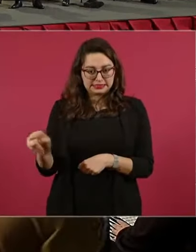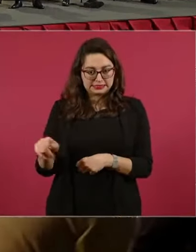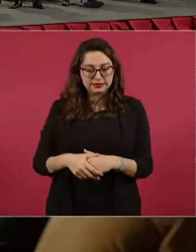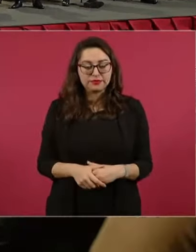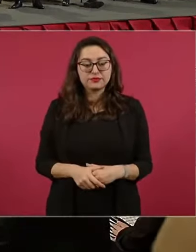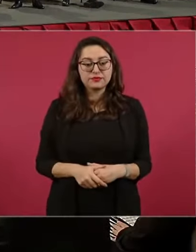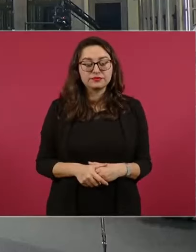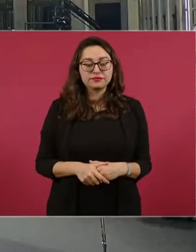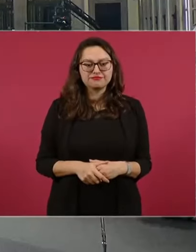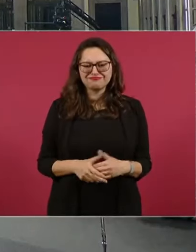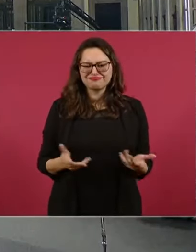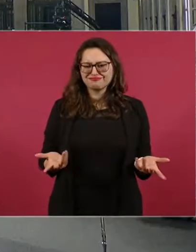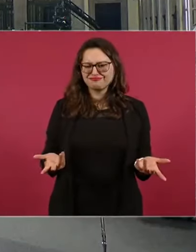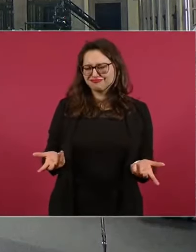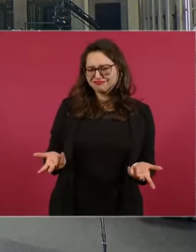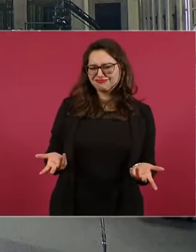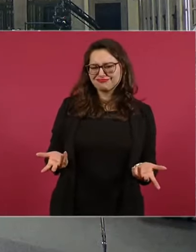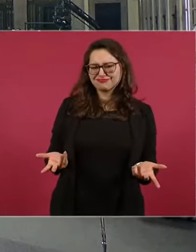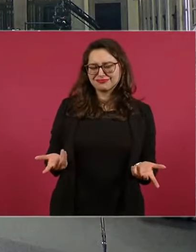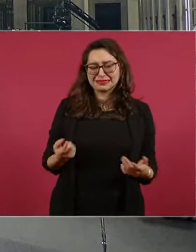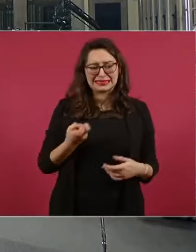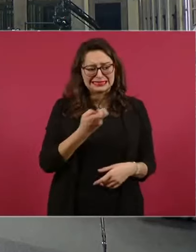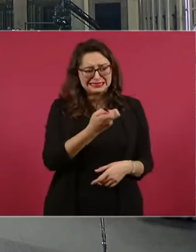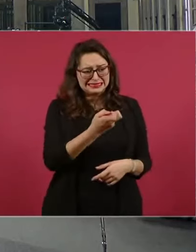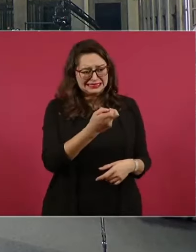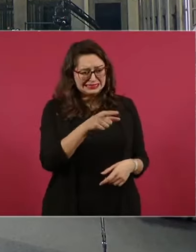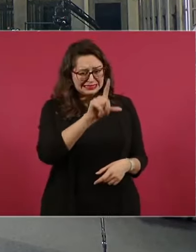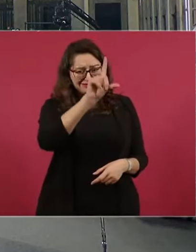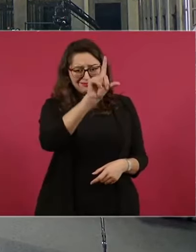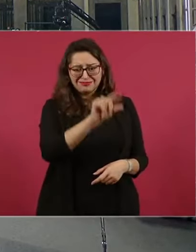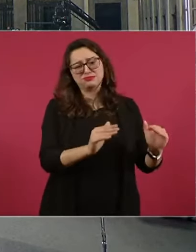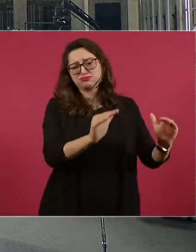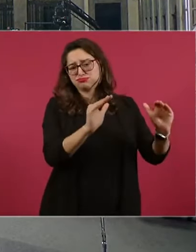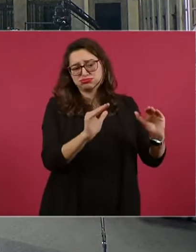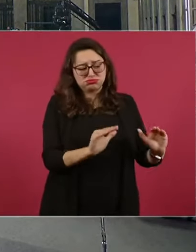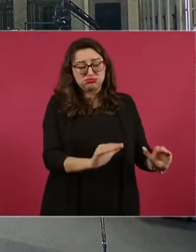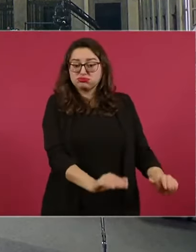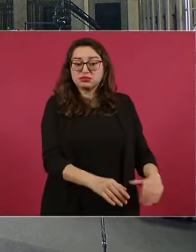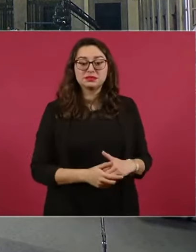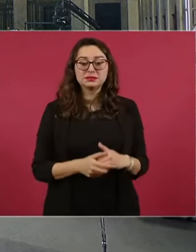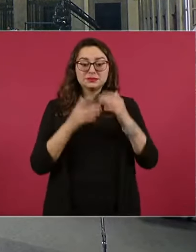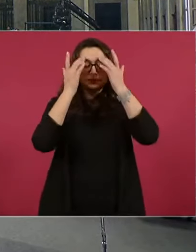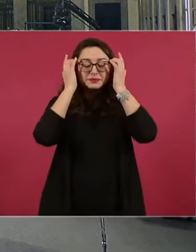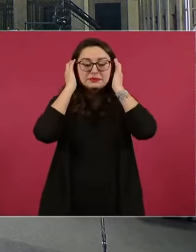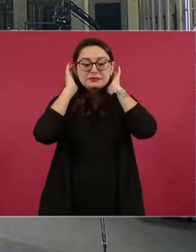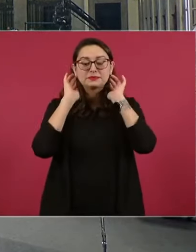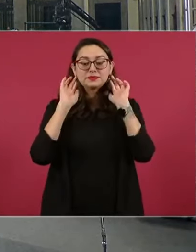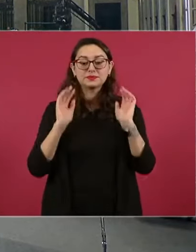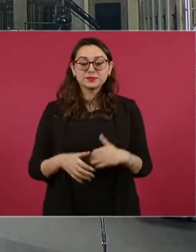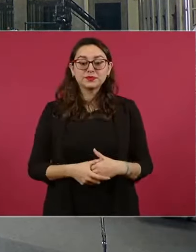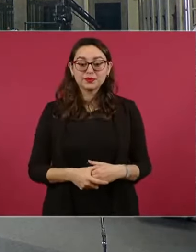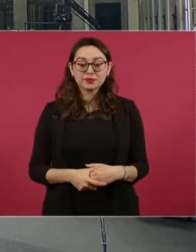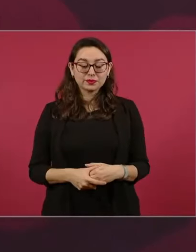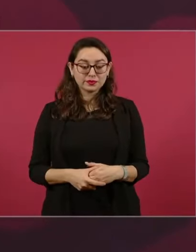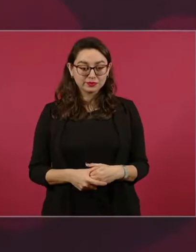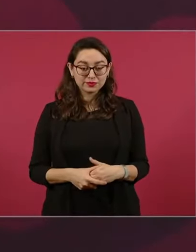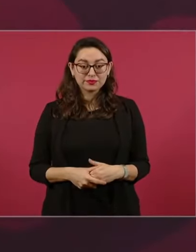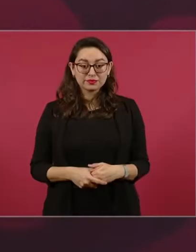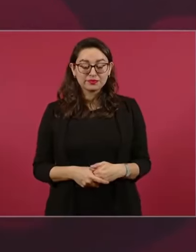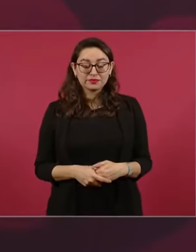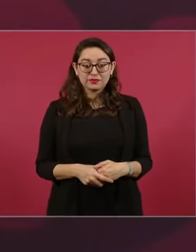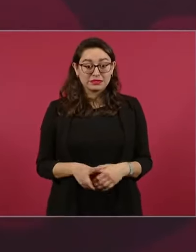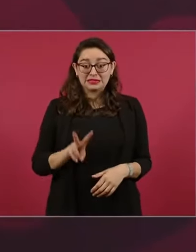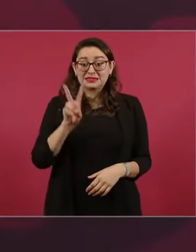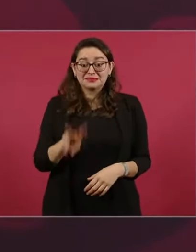o sea, ese es el nivel de estos oposiciones, la verdad que nos